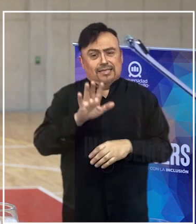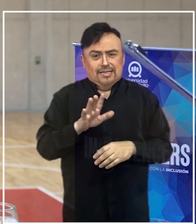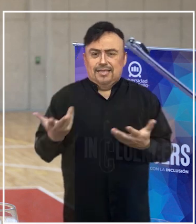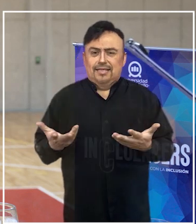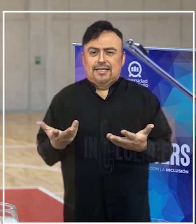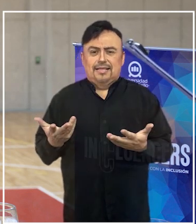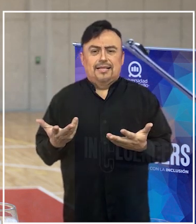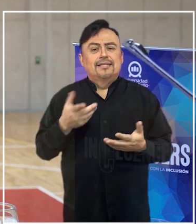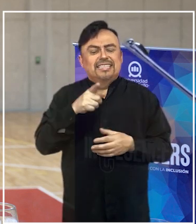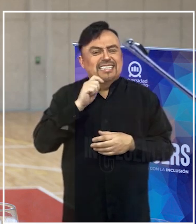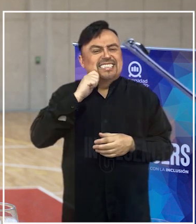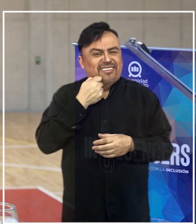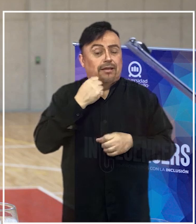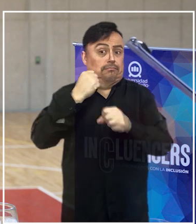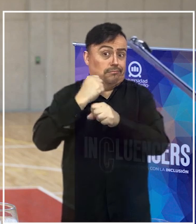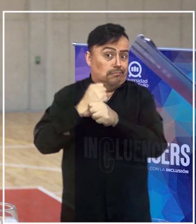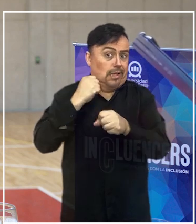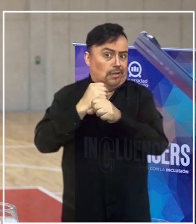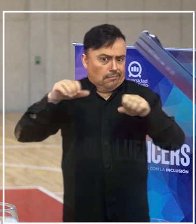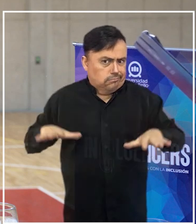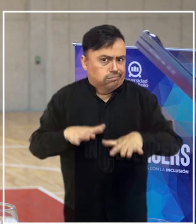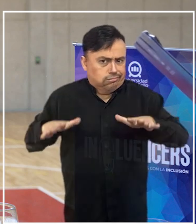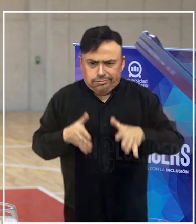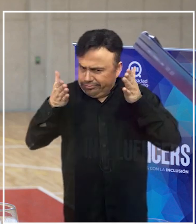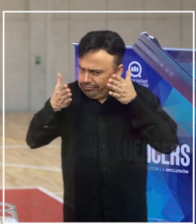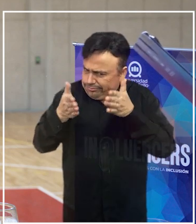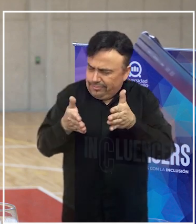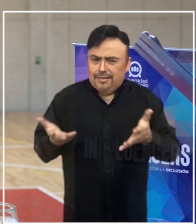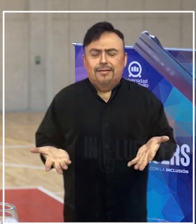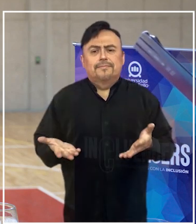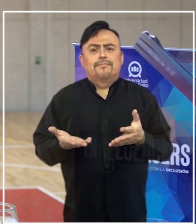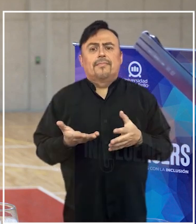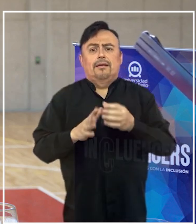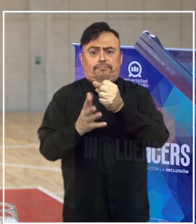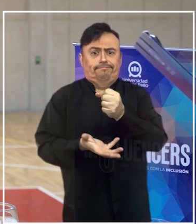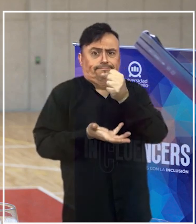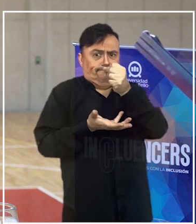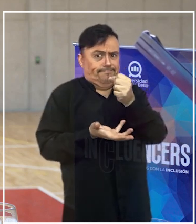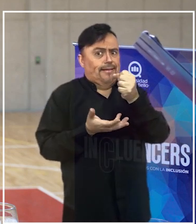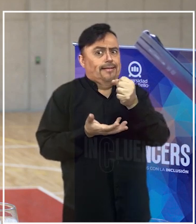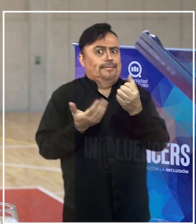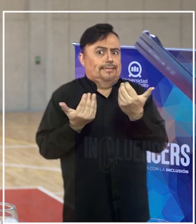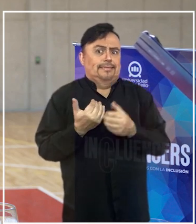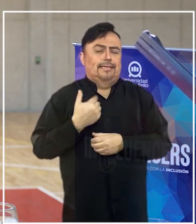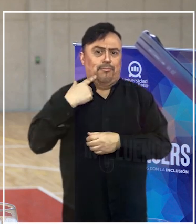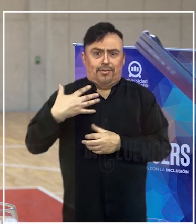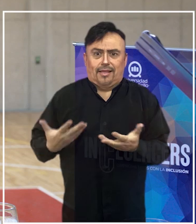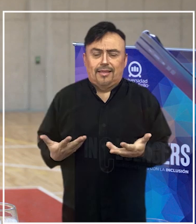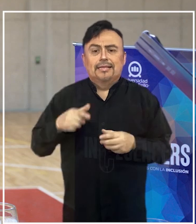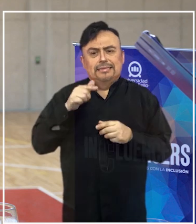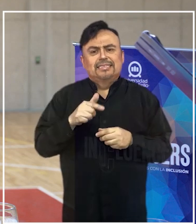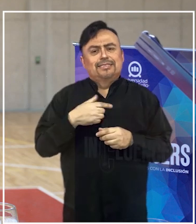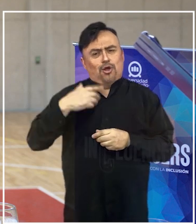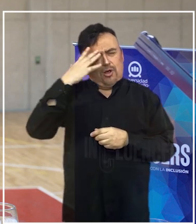trabajo, una dedicación y recursos también importantes. Y creo que es algo que hay que